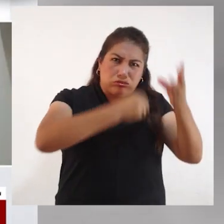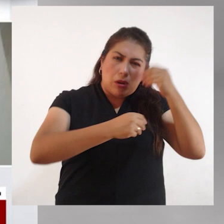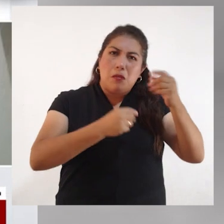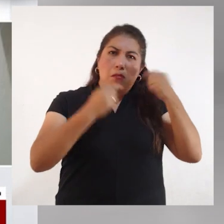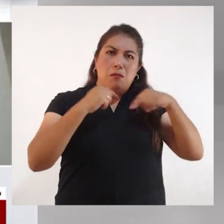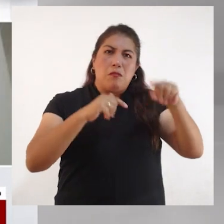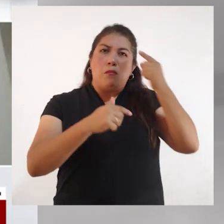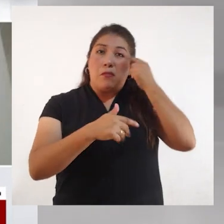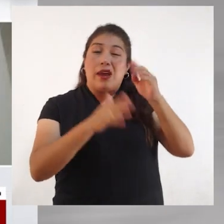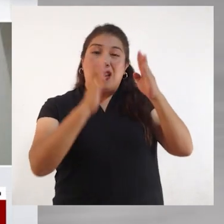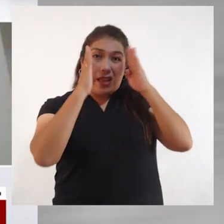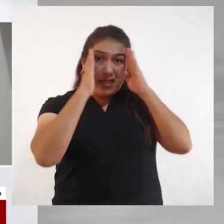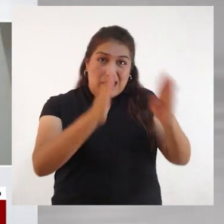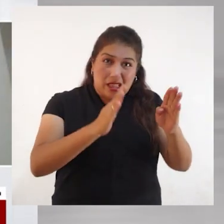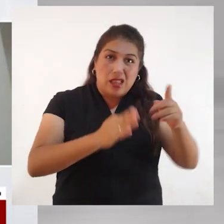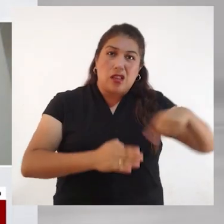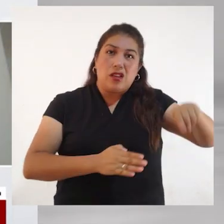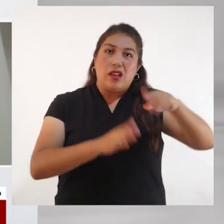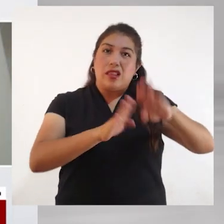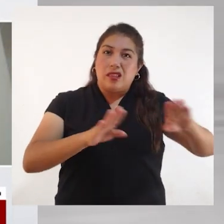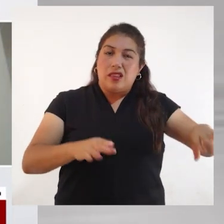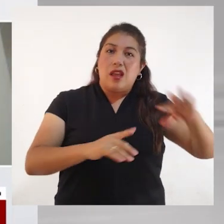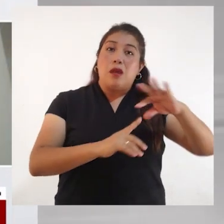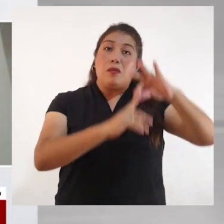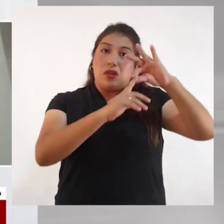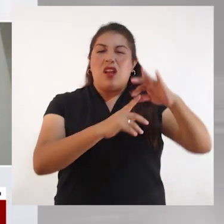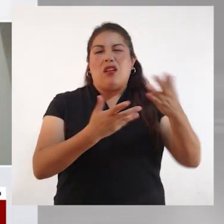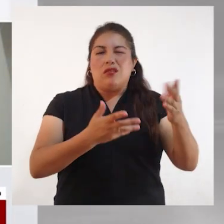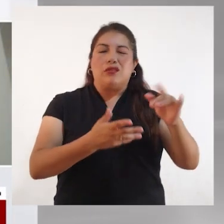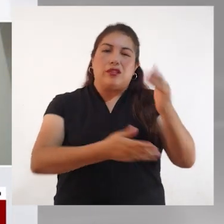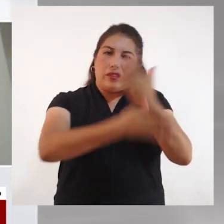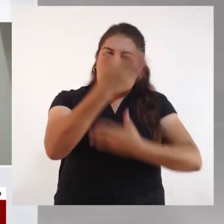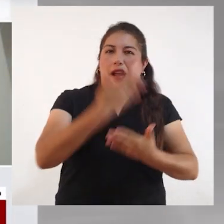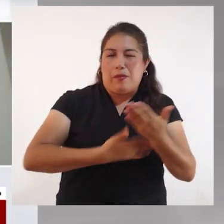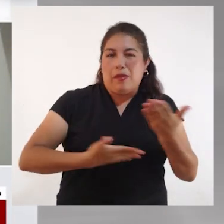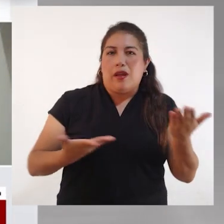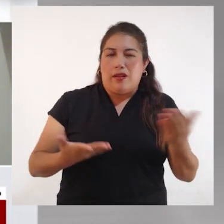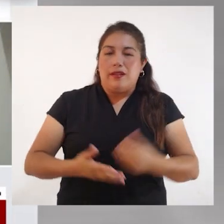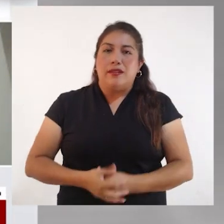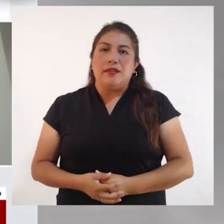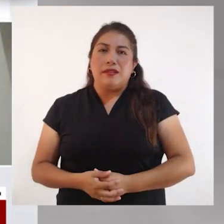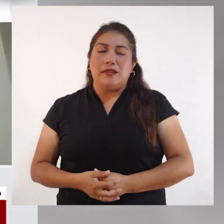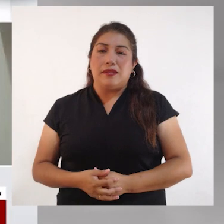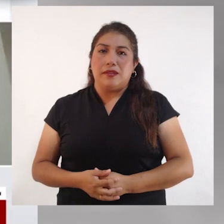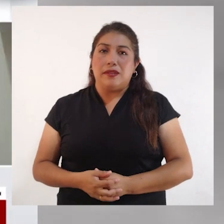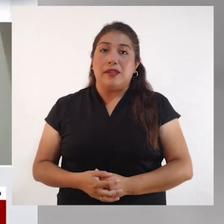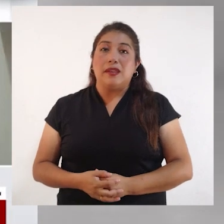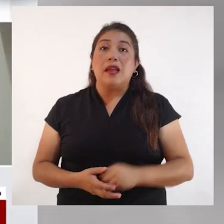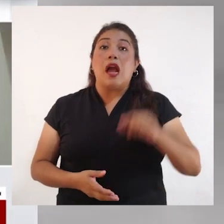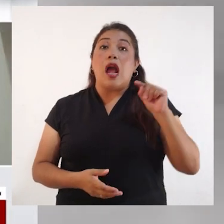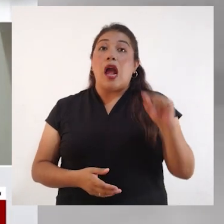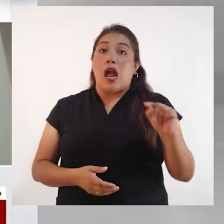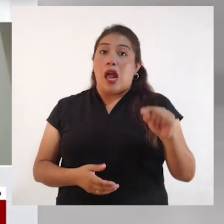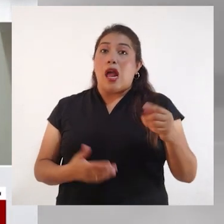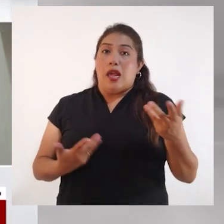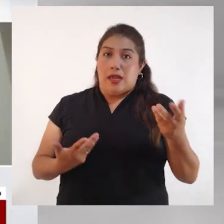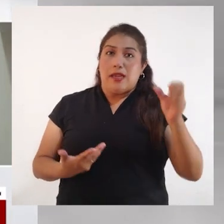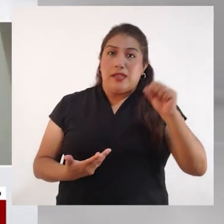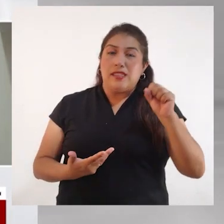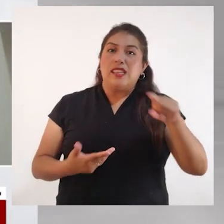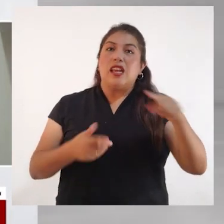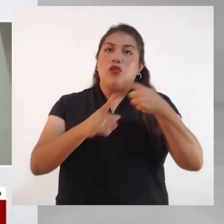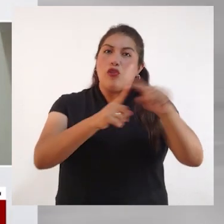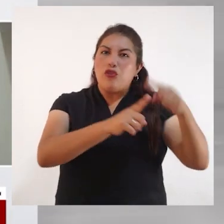Bueno, nos referimos a todos los estudiantes como personas con discapacidad. De acuerdo específicamente